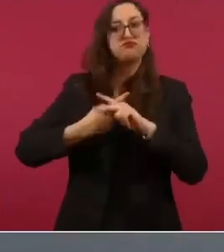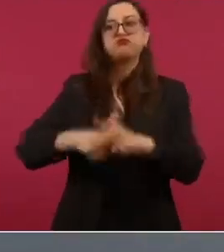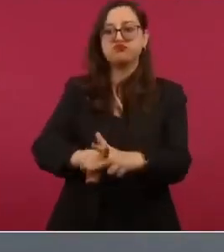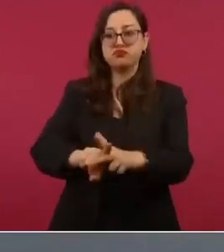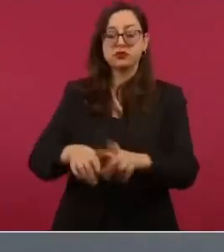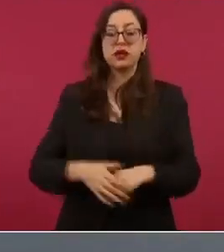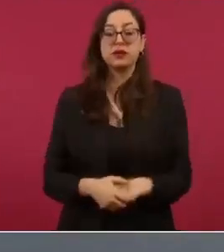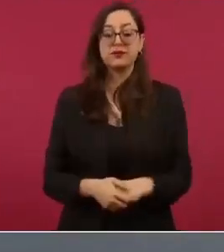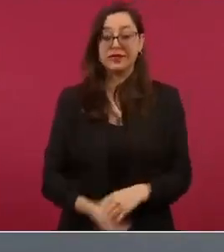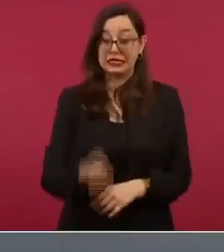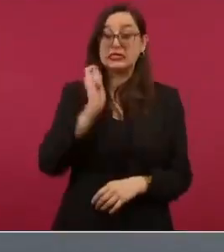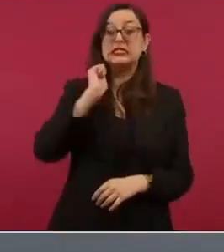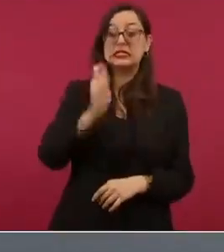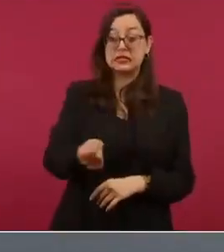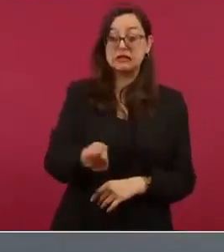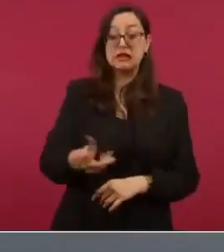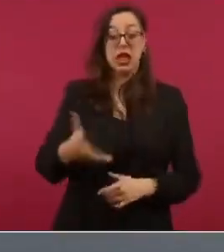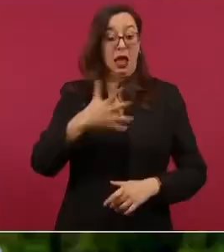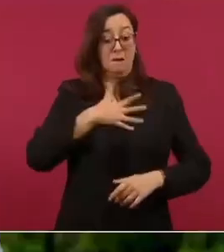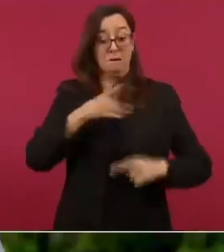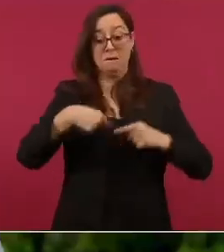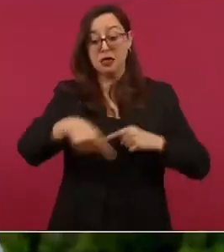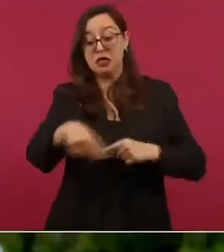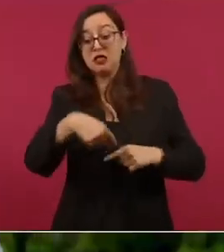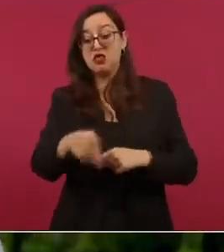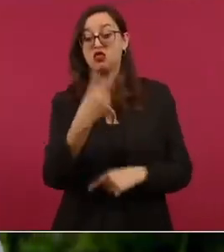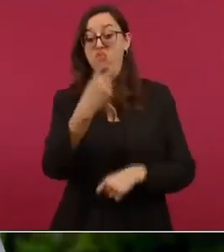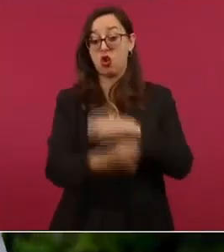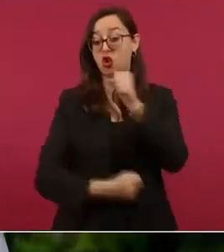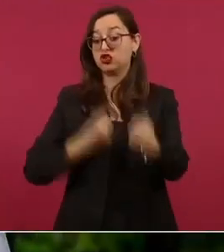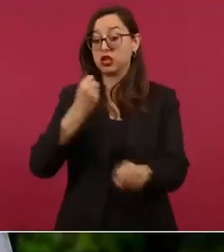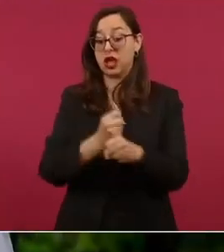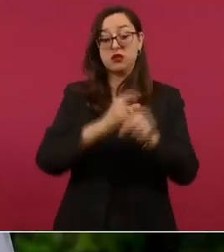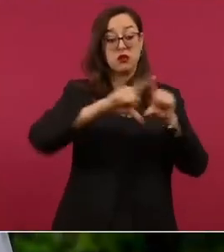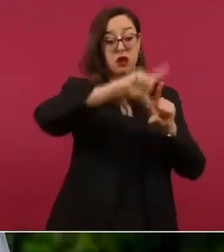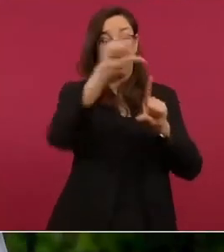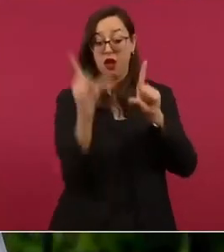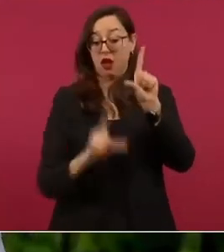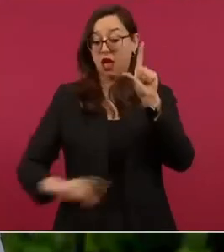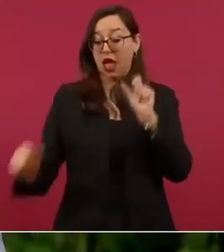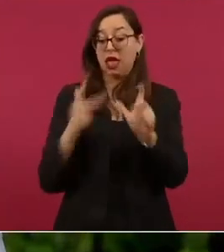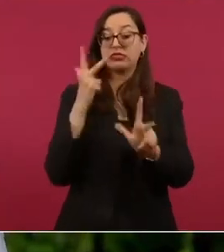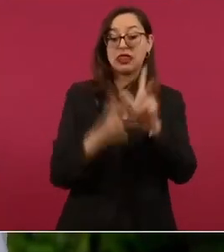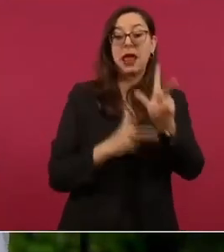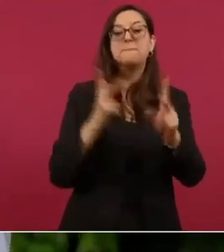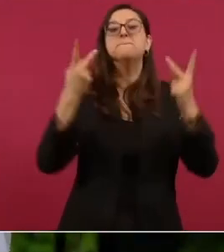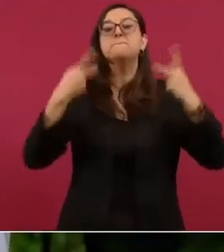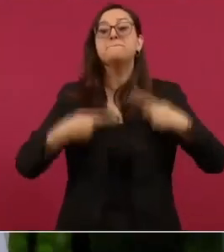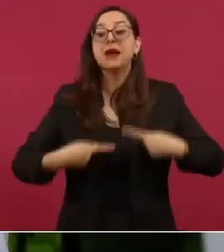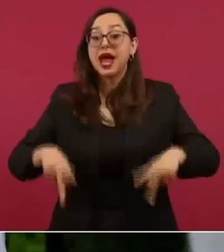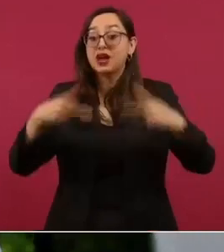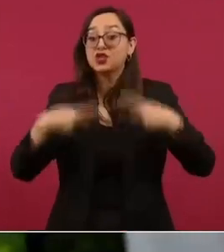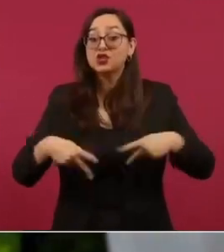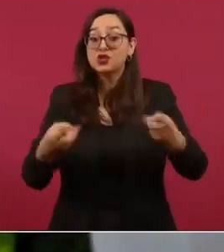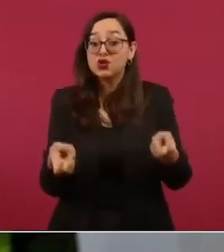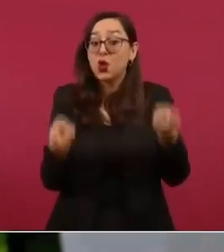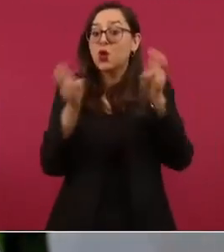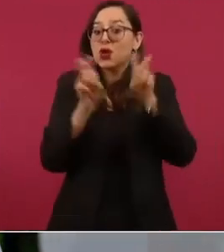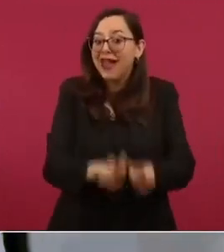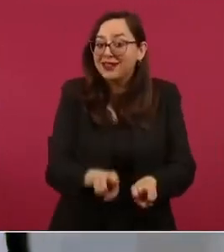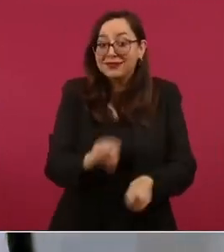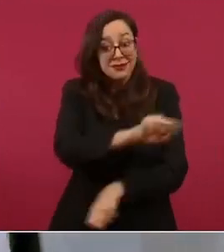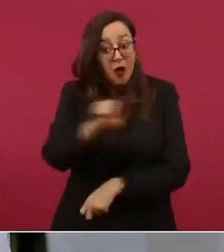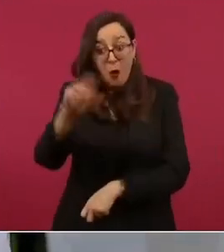dejaremos funcionando un sistema de trenes de pasajeros que ya no había